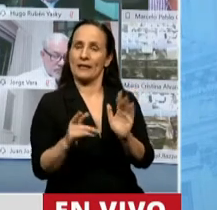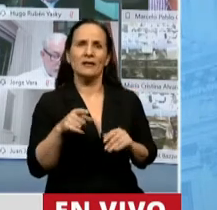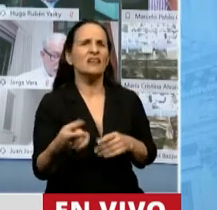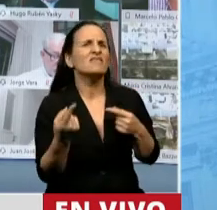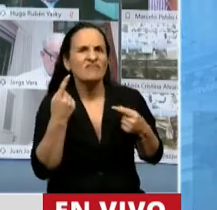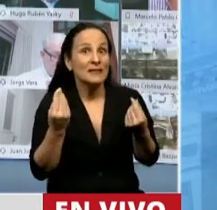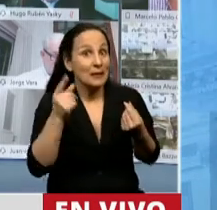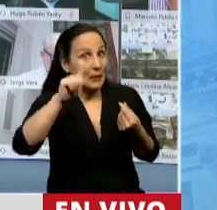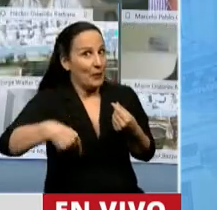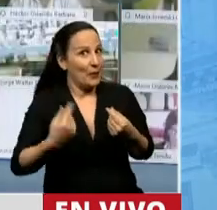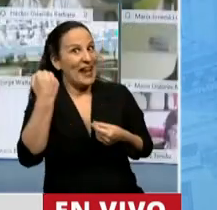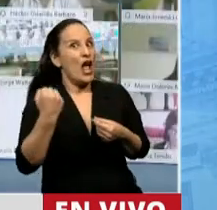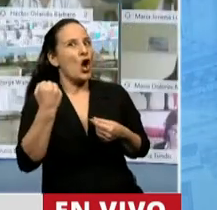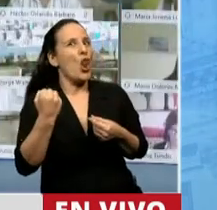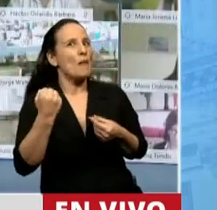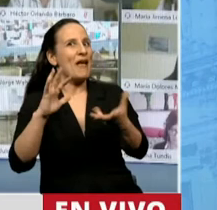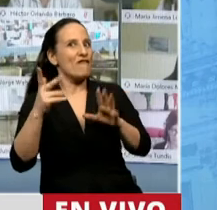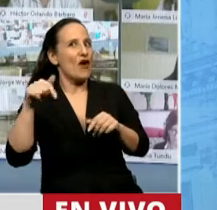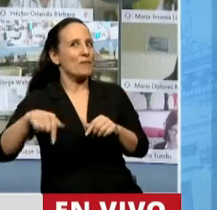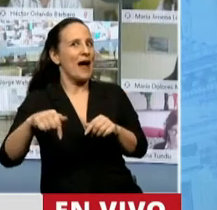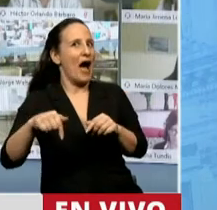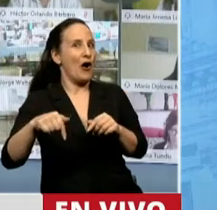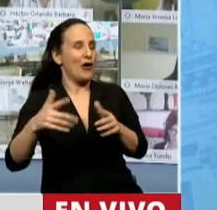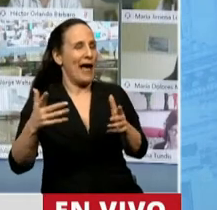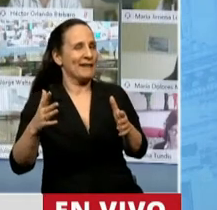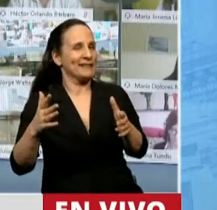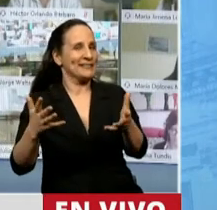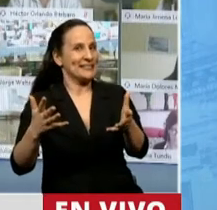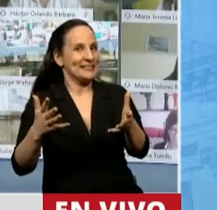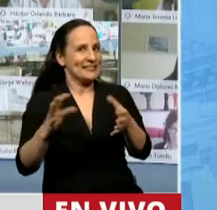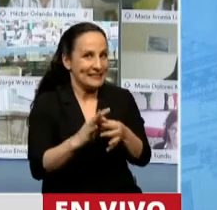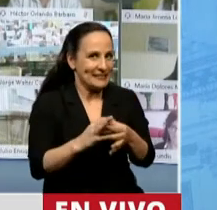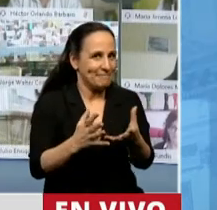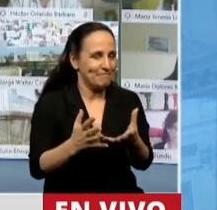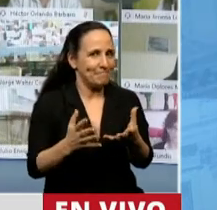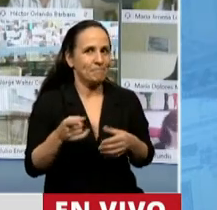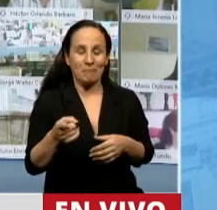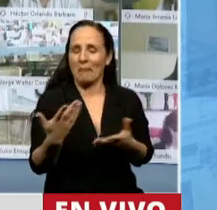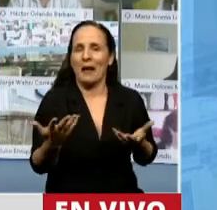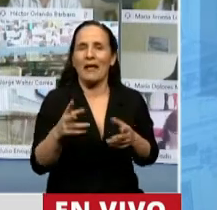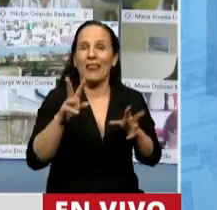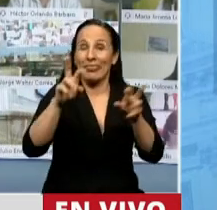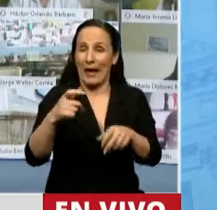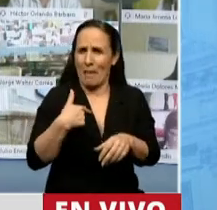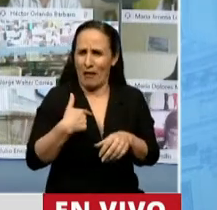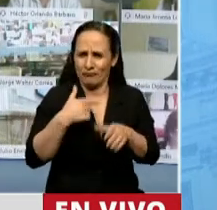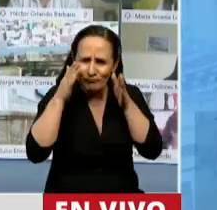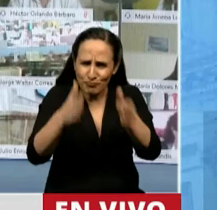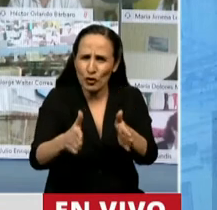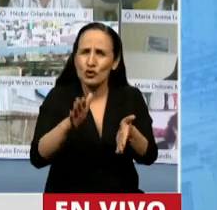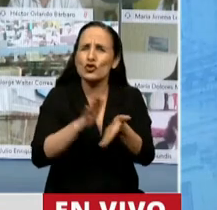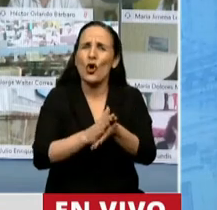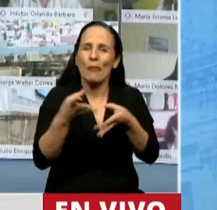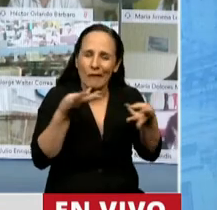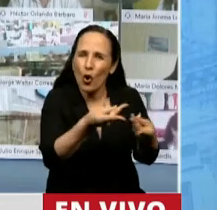economía moderna. Cuando en nuestro país queremos, por ejemplo, en los temas de consumo que me especializa, fíjense